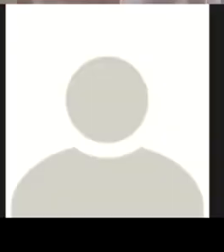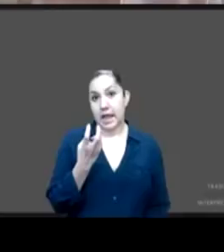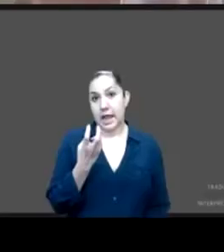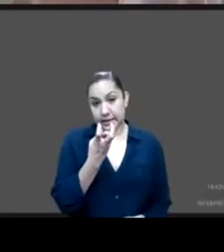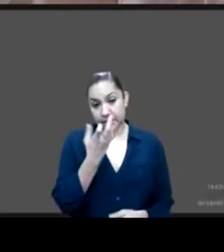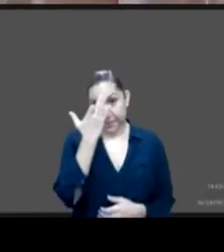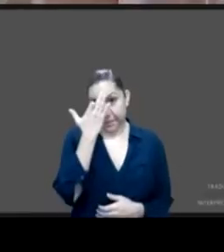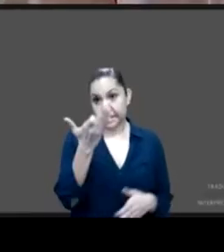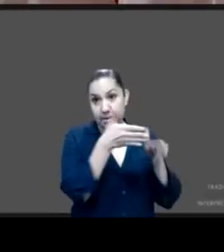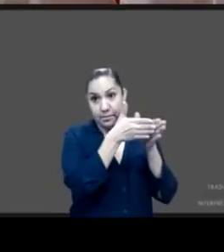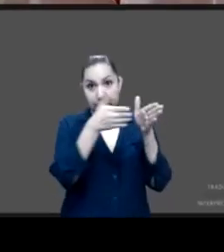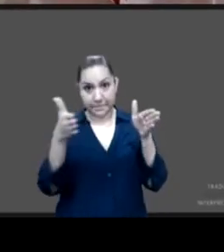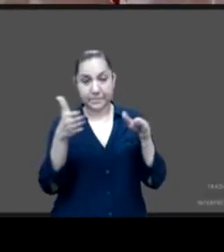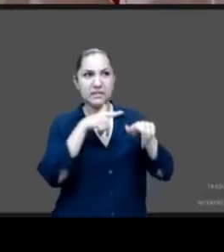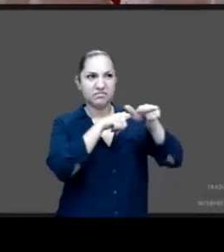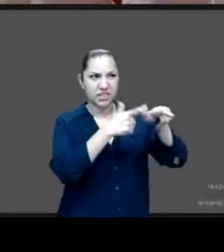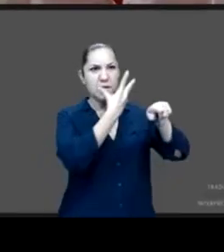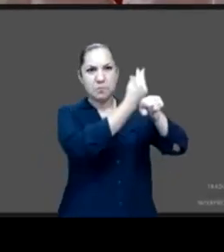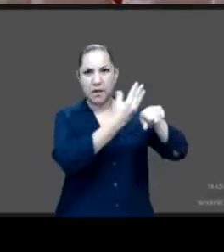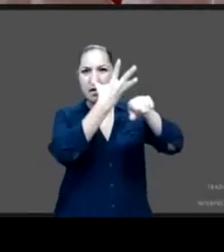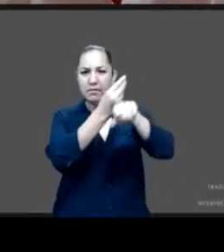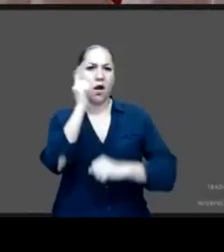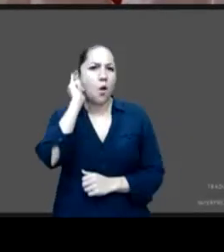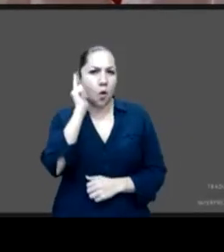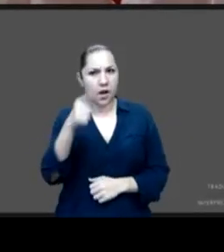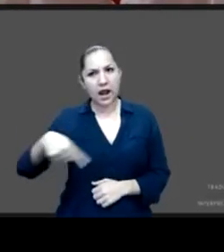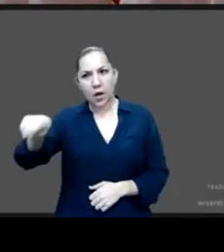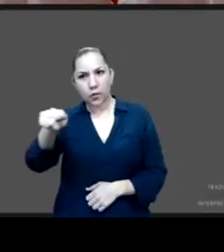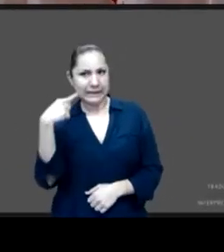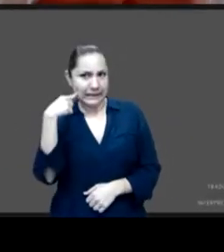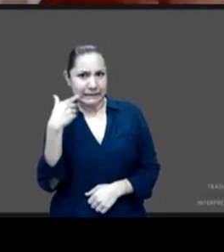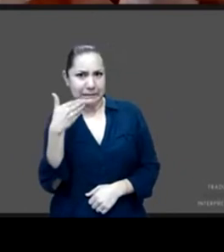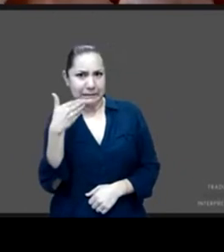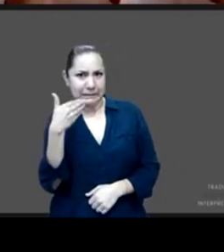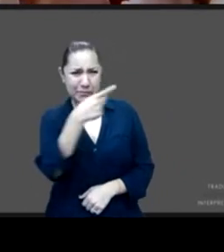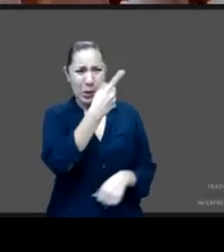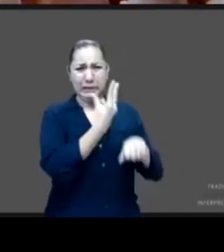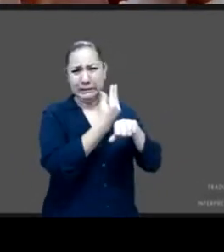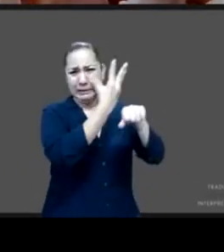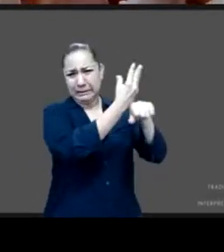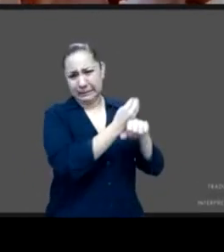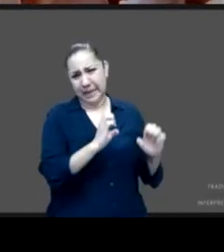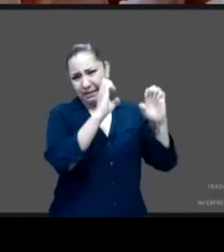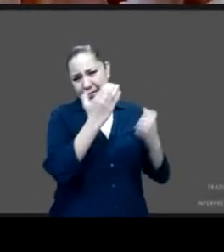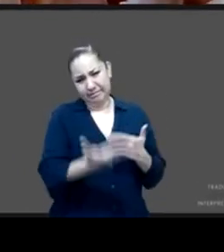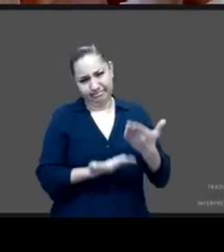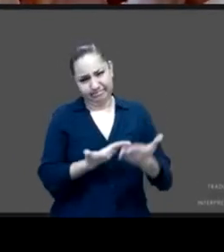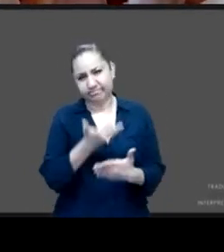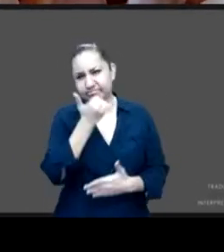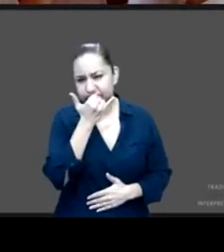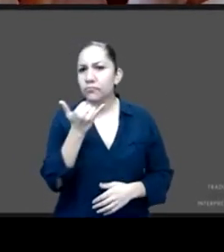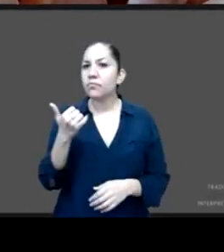me puedan escuchar como al mismo tiempo que intentan reparar el edificio. Por ahí tengo una presentación, si